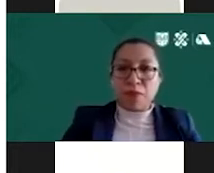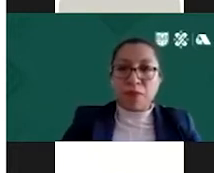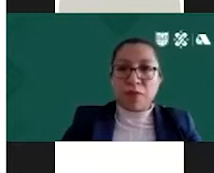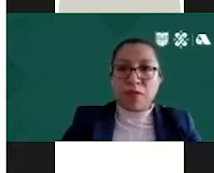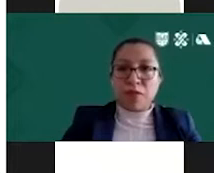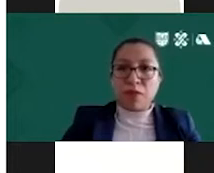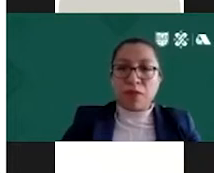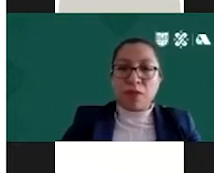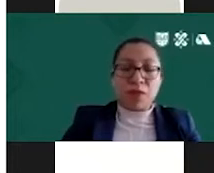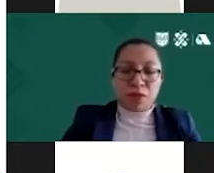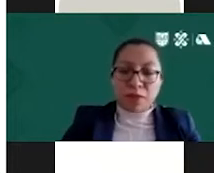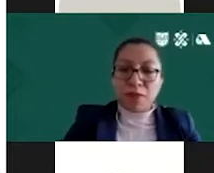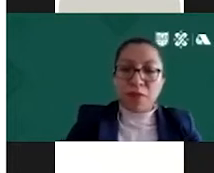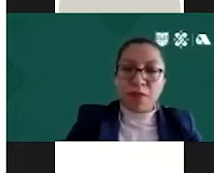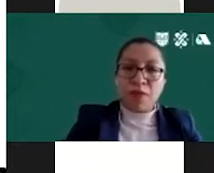Siguiente.